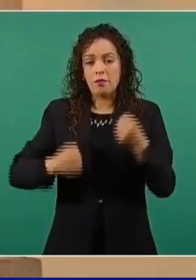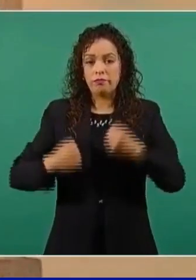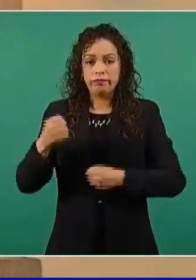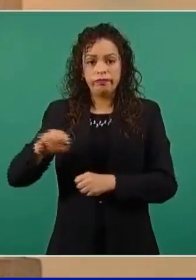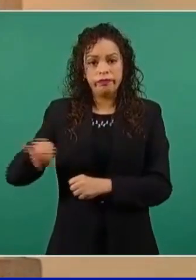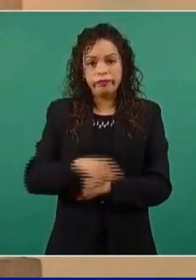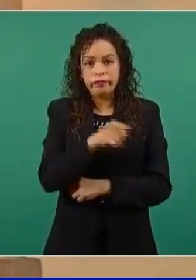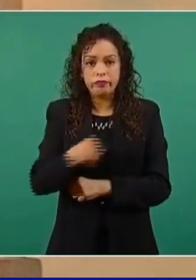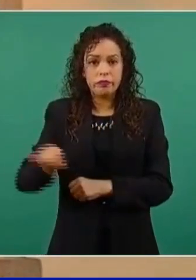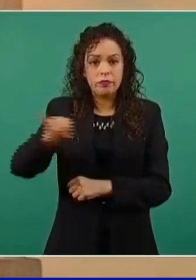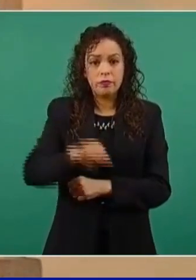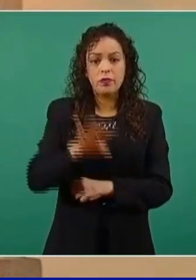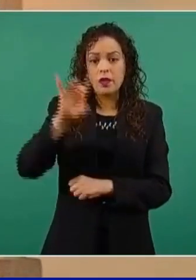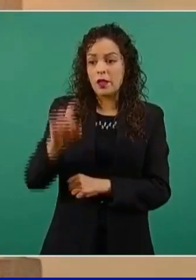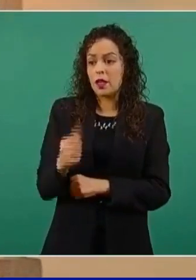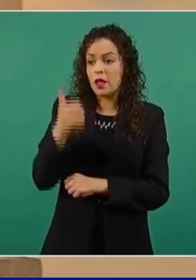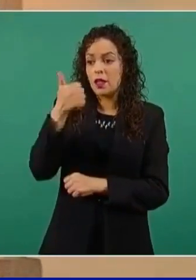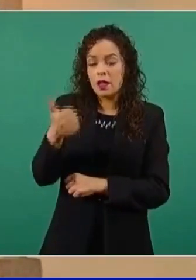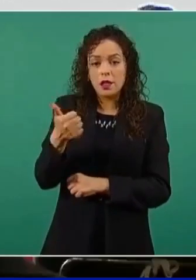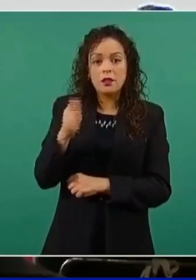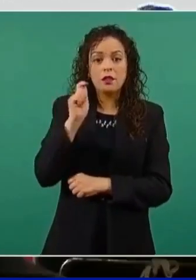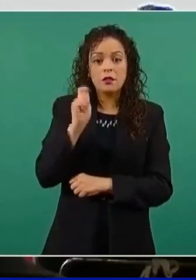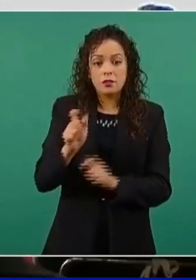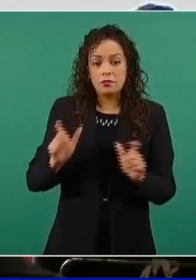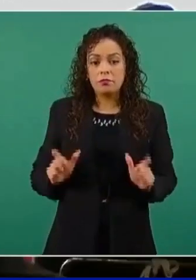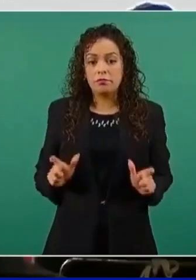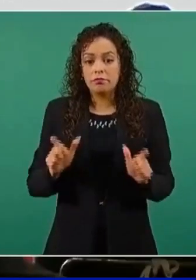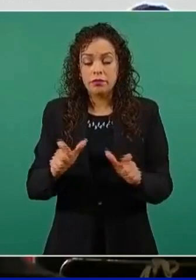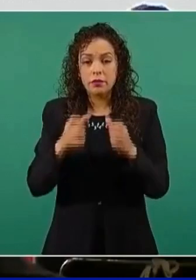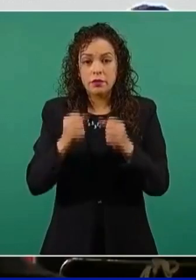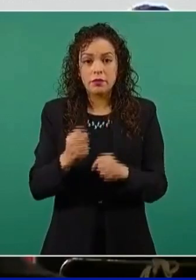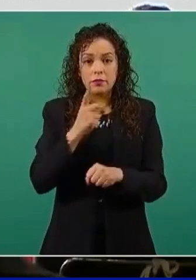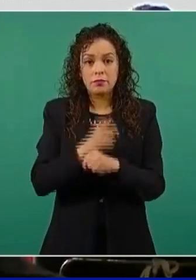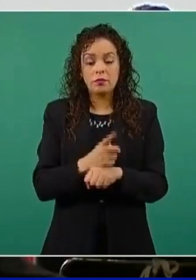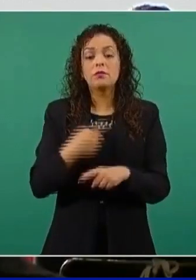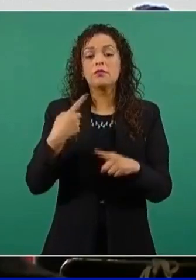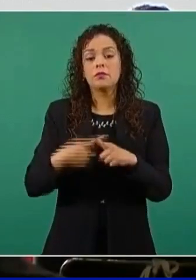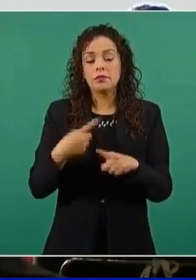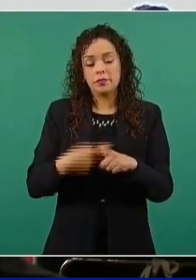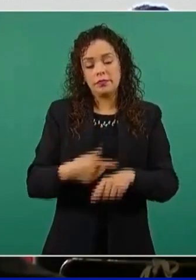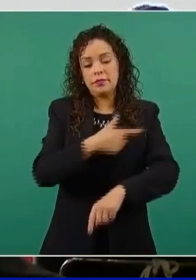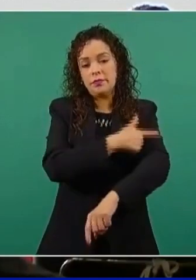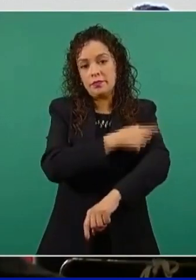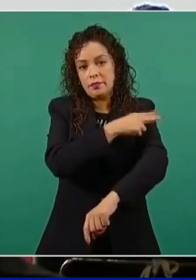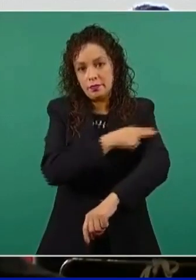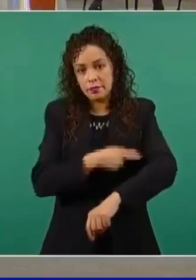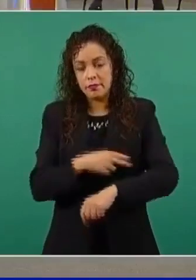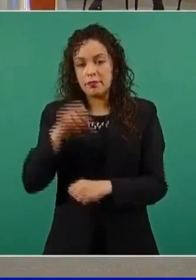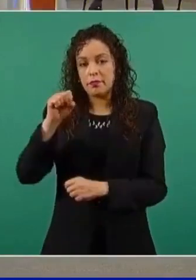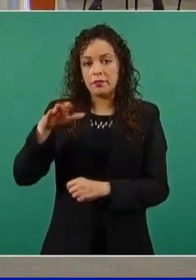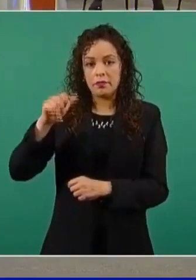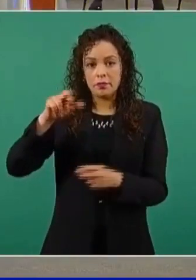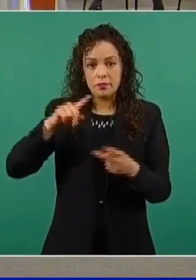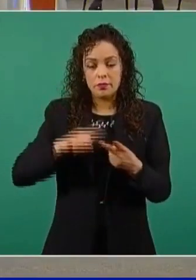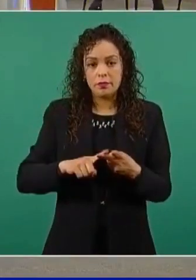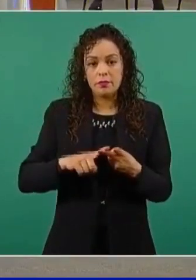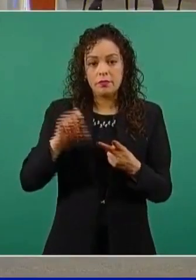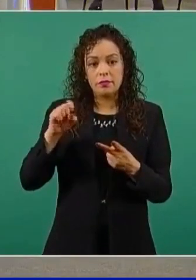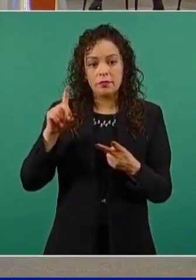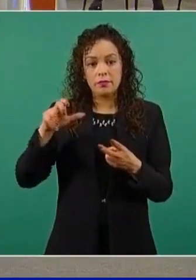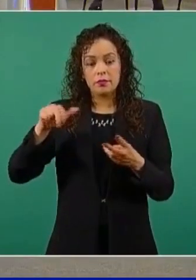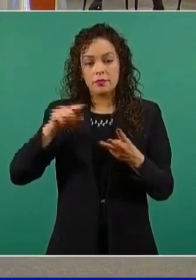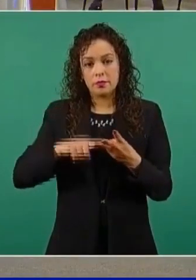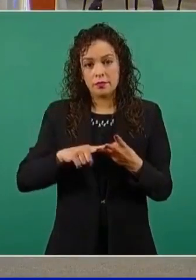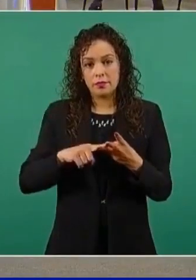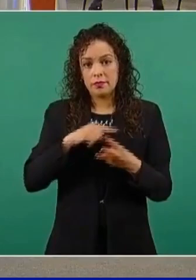36 escoltas de seguridad que proporcionó la Guardia Nacional, la Secretaría de Marina y el Ejército Mexicano.